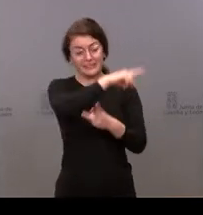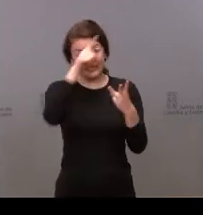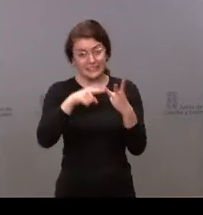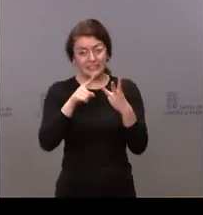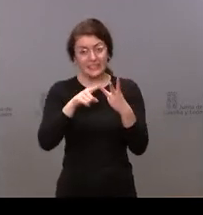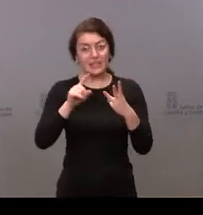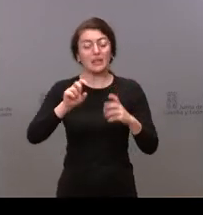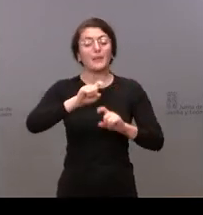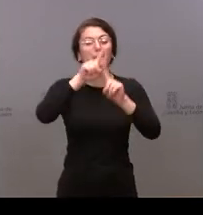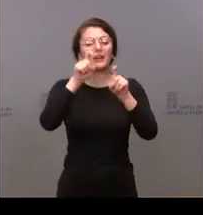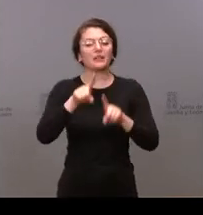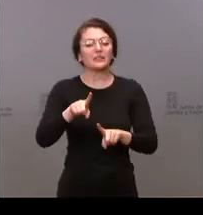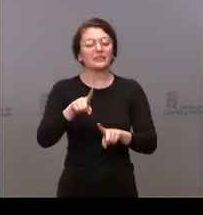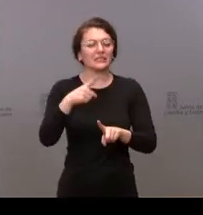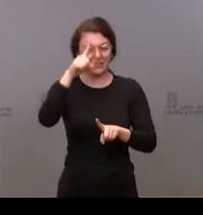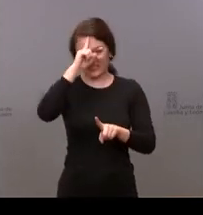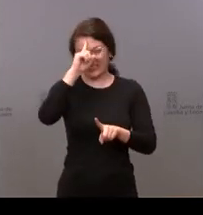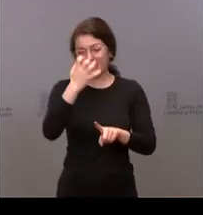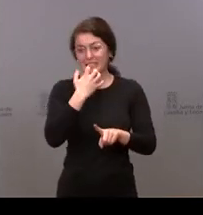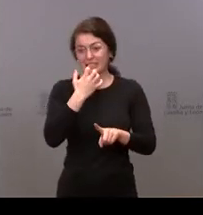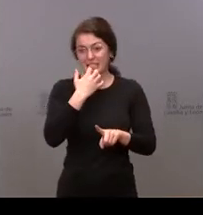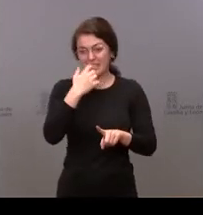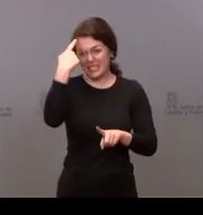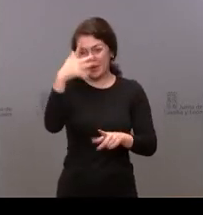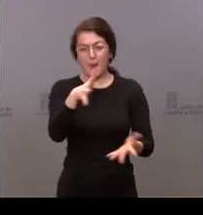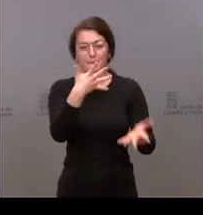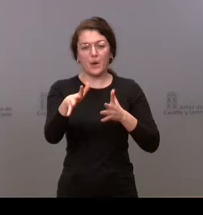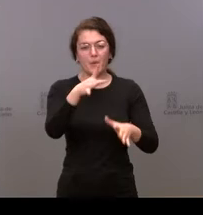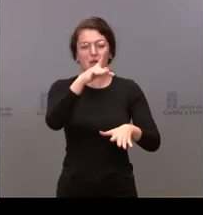no sé si nos puede decir más o menos cuántos médicos jubilados